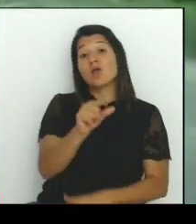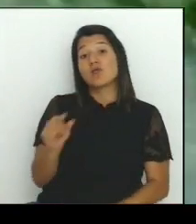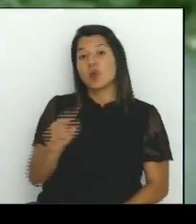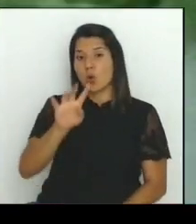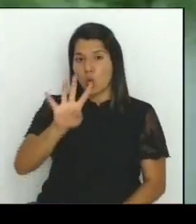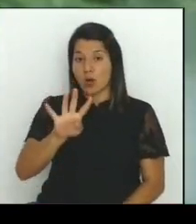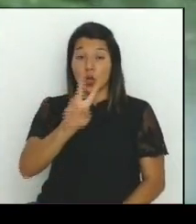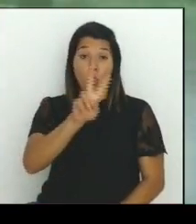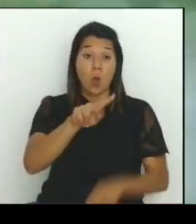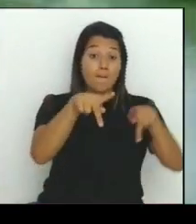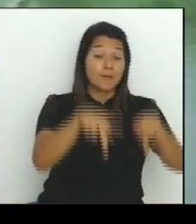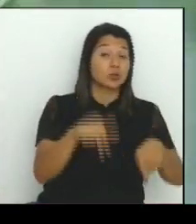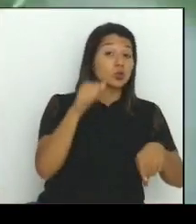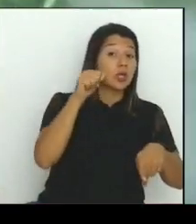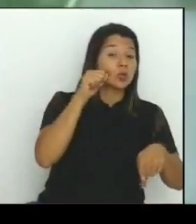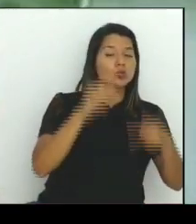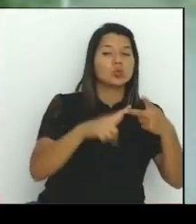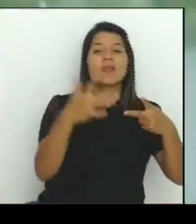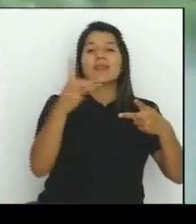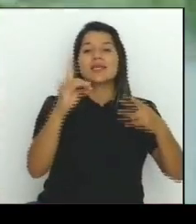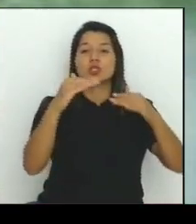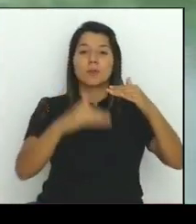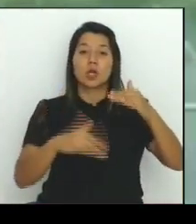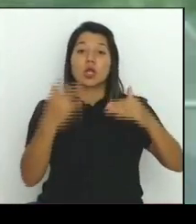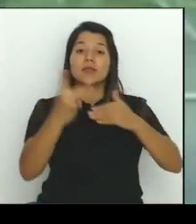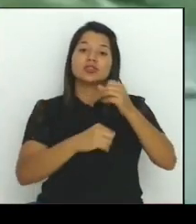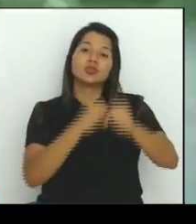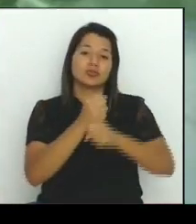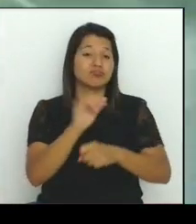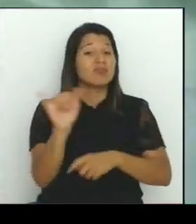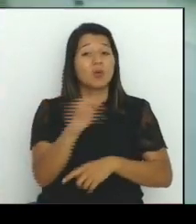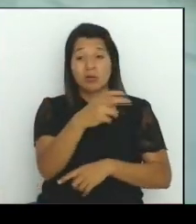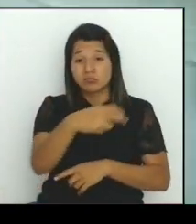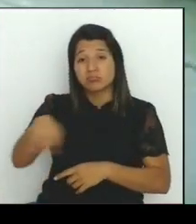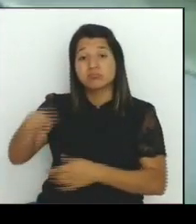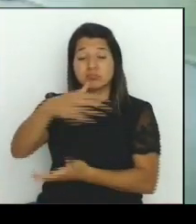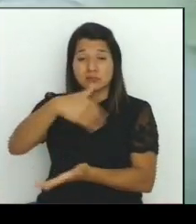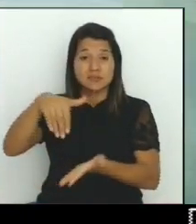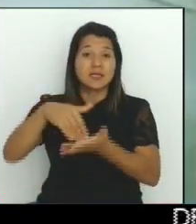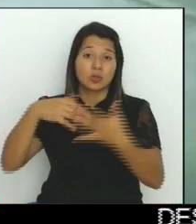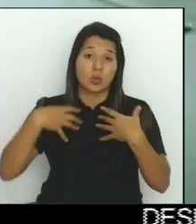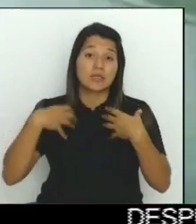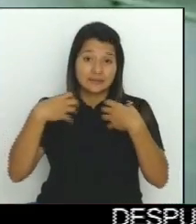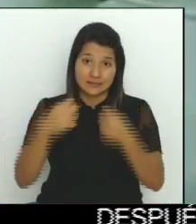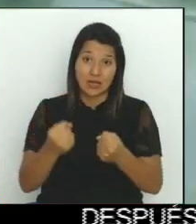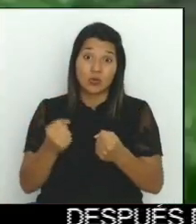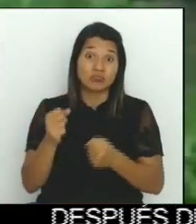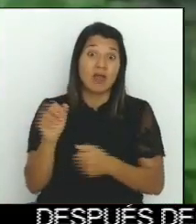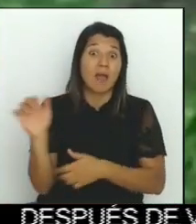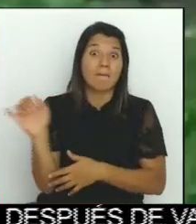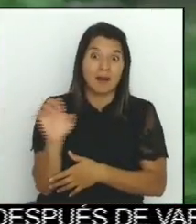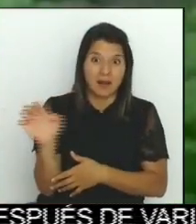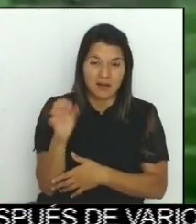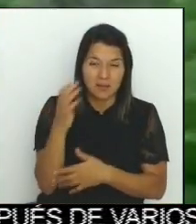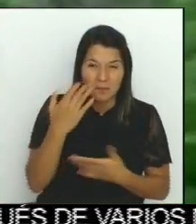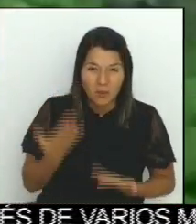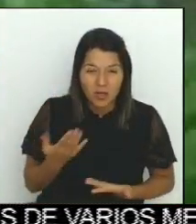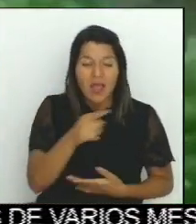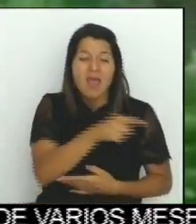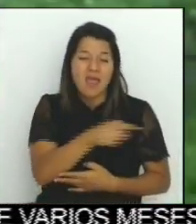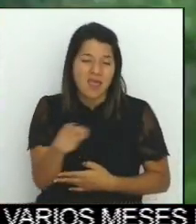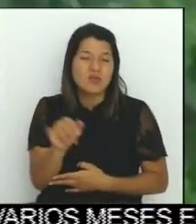menores de edad también tuvieron que ser trasladadas a un centro médico de manera urgente debido a una intoxicación por